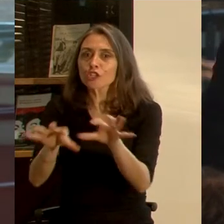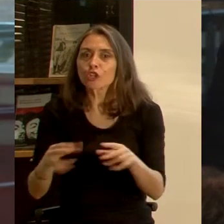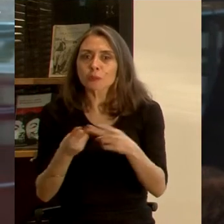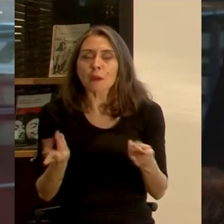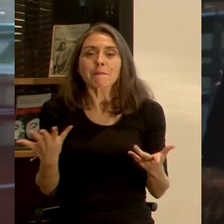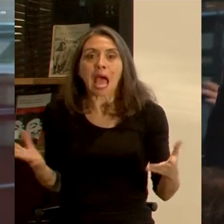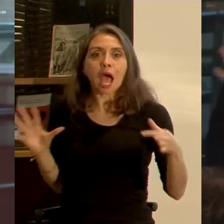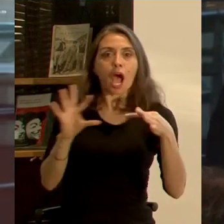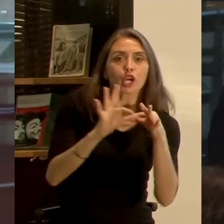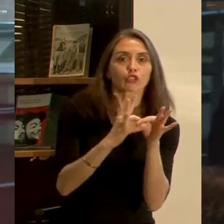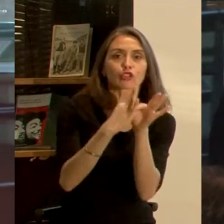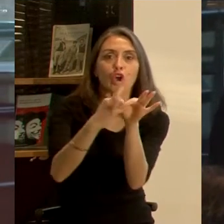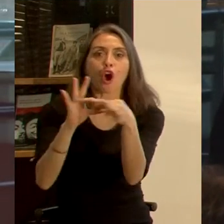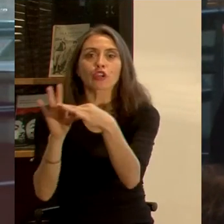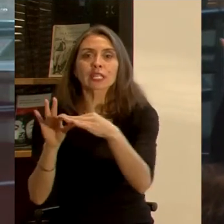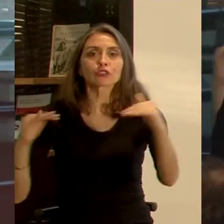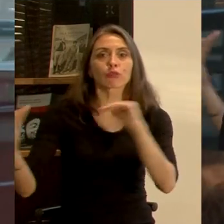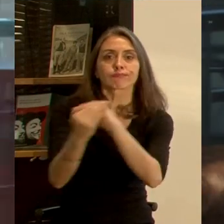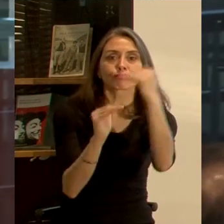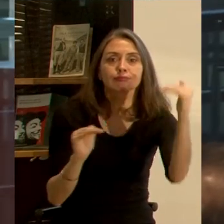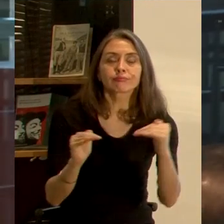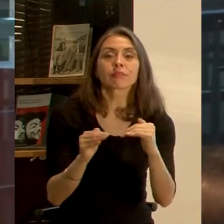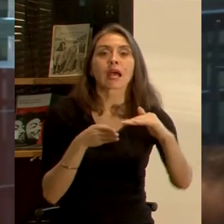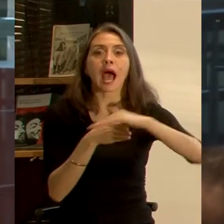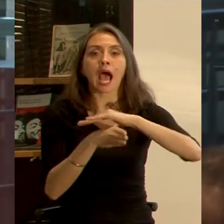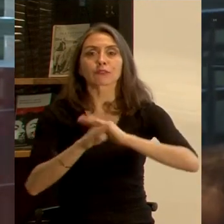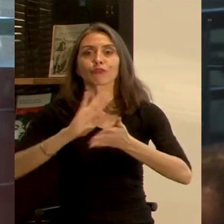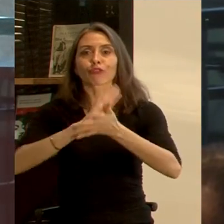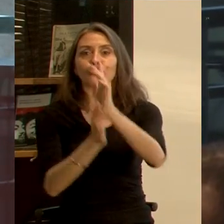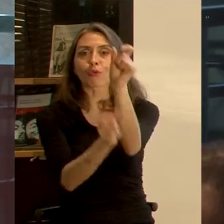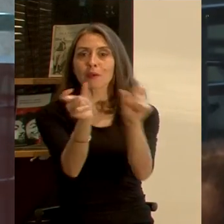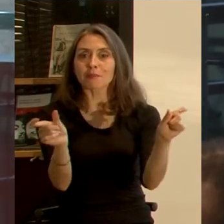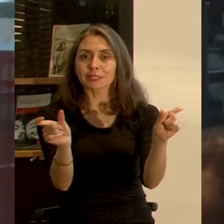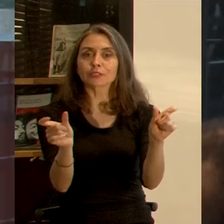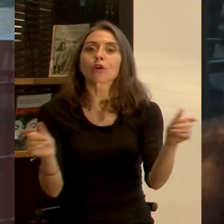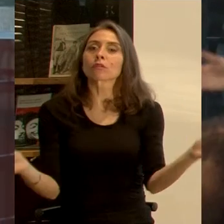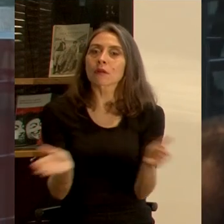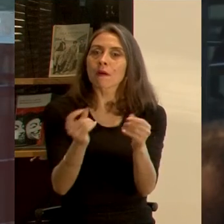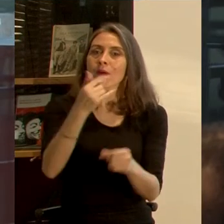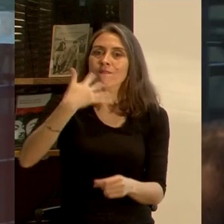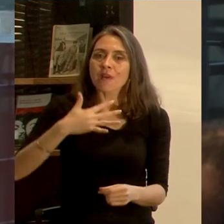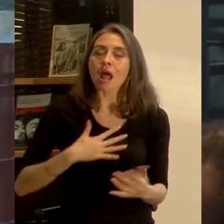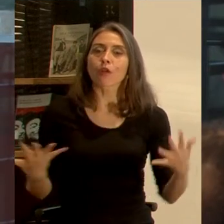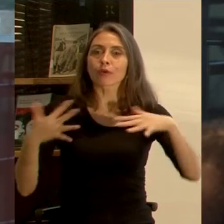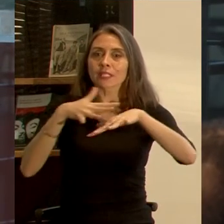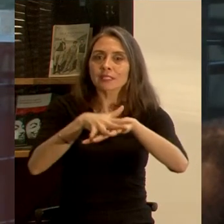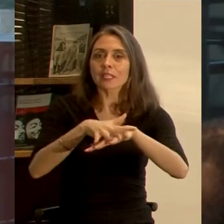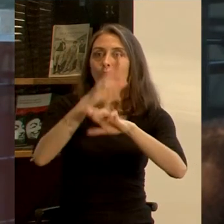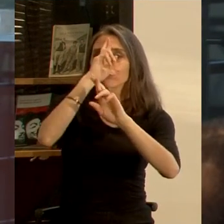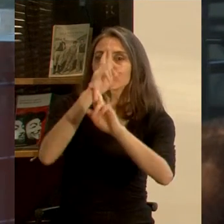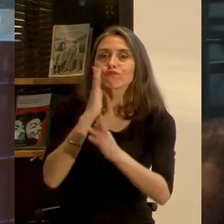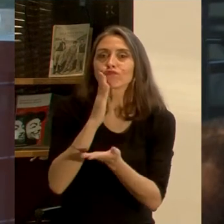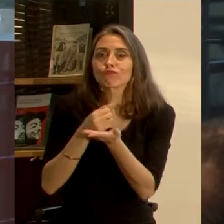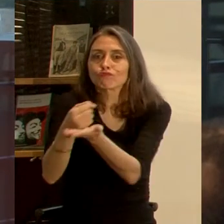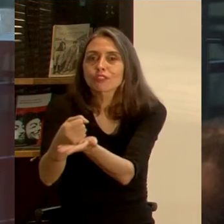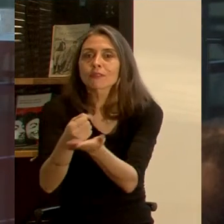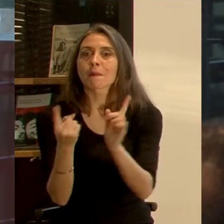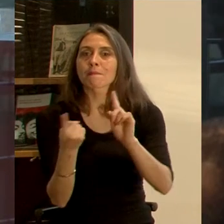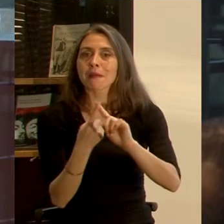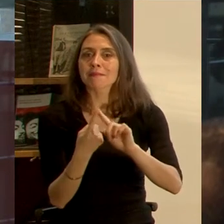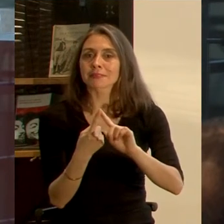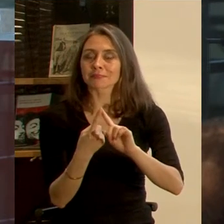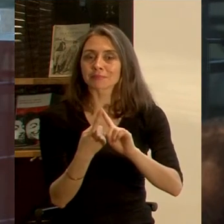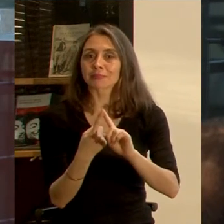conectividad, con accesibilidad universal, donde se promuevan valores como la integración, la solidaridad y la participación,